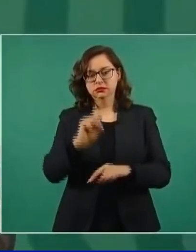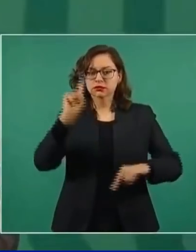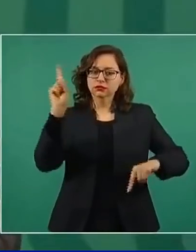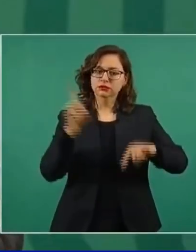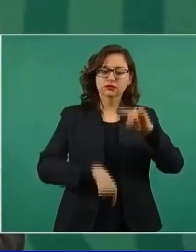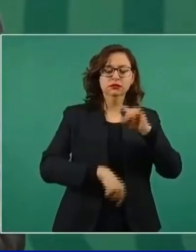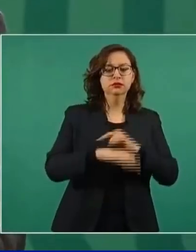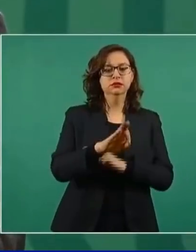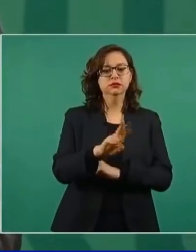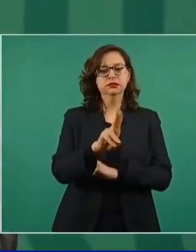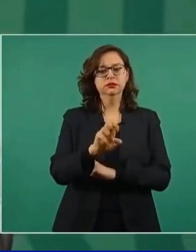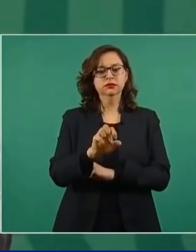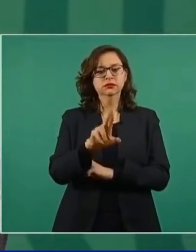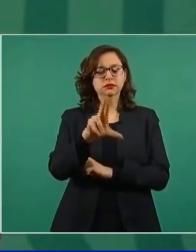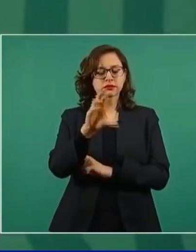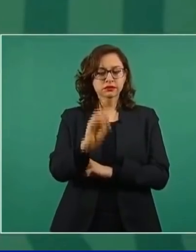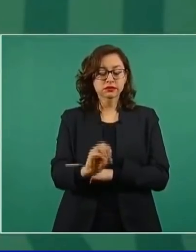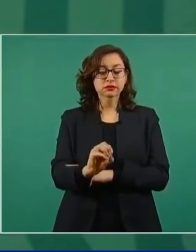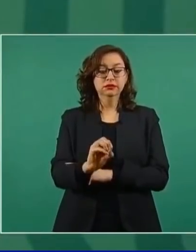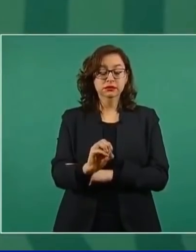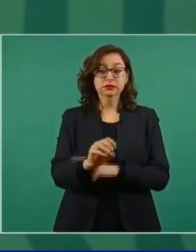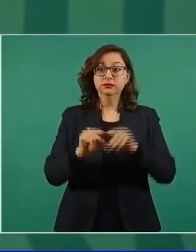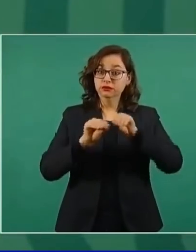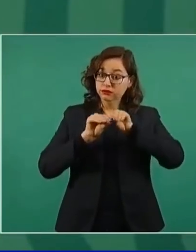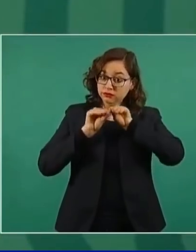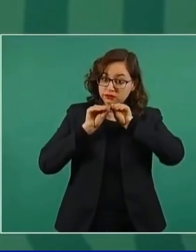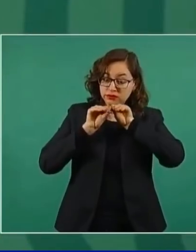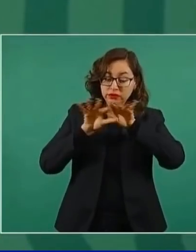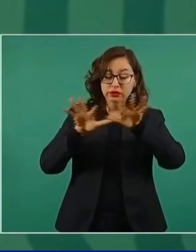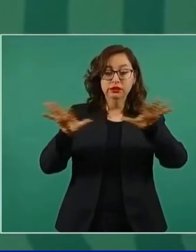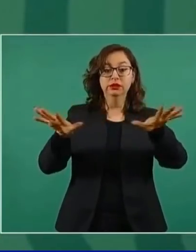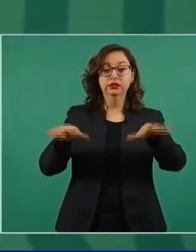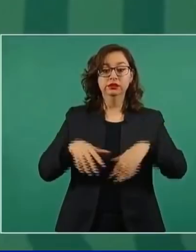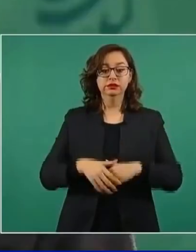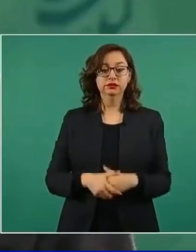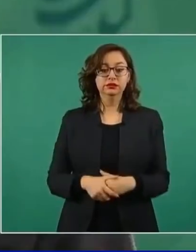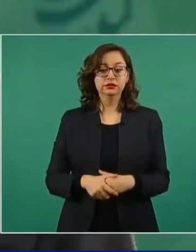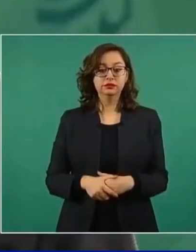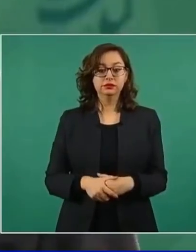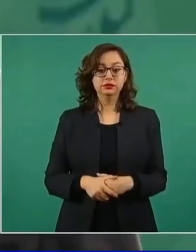condenaba.